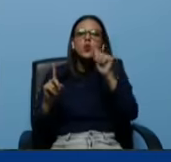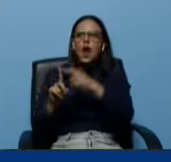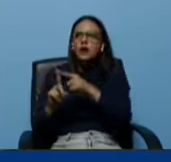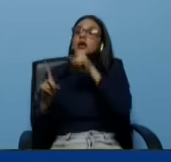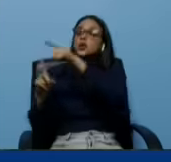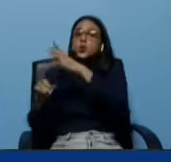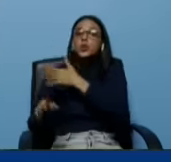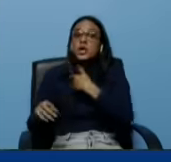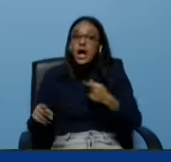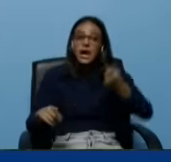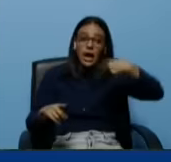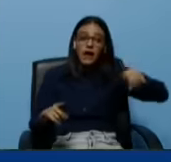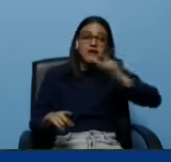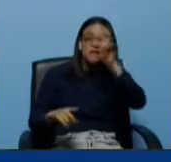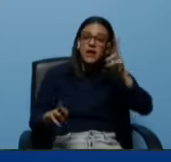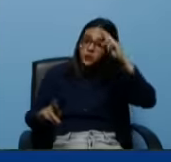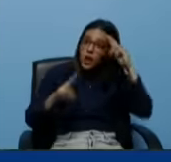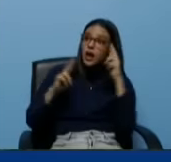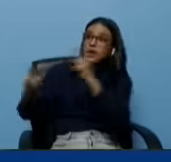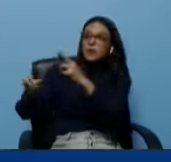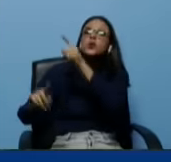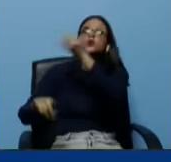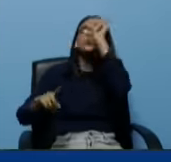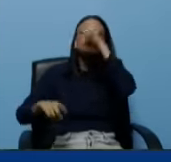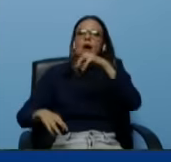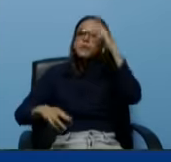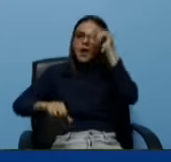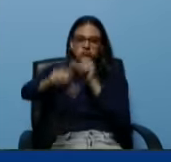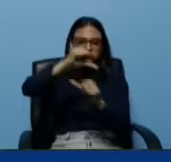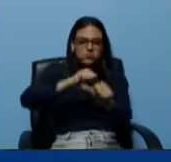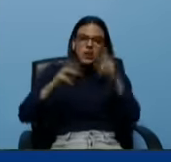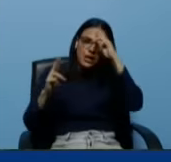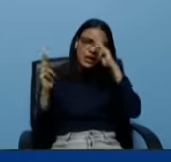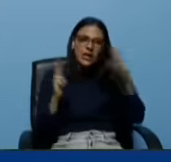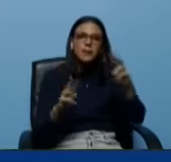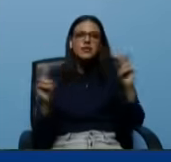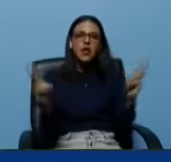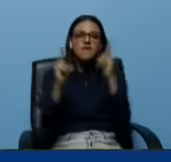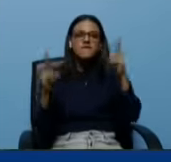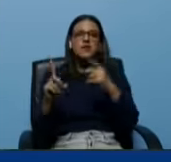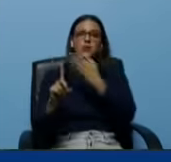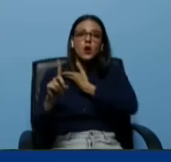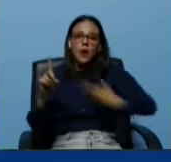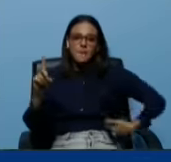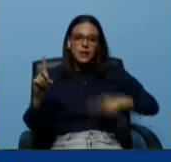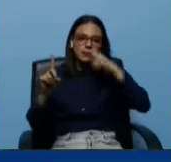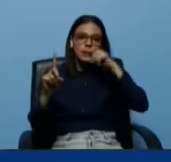bolivariano, respetá la victoria del presidente Nicolás Maduro.